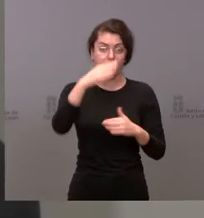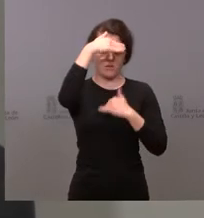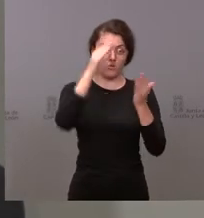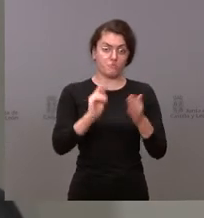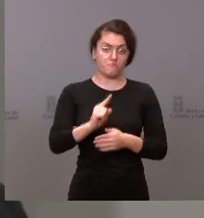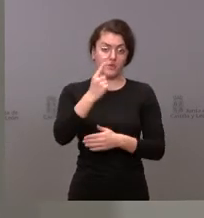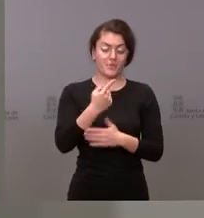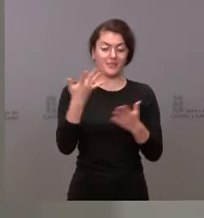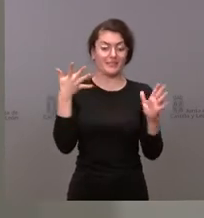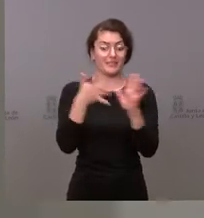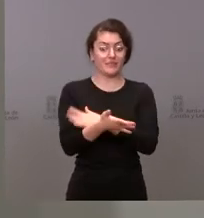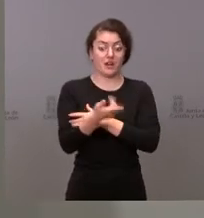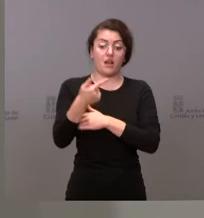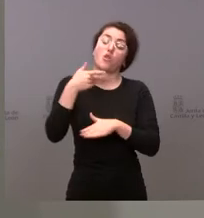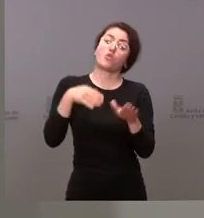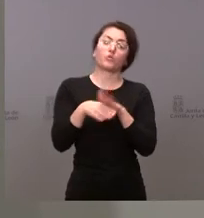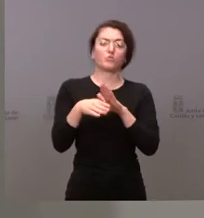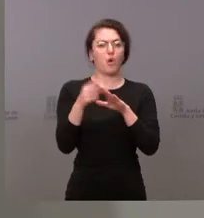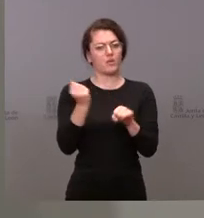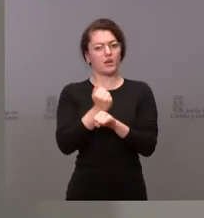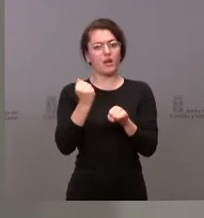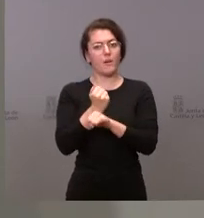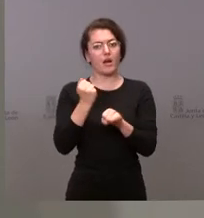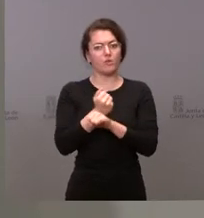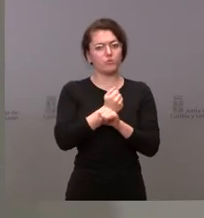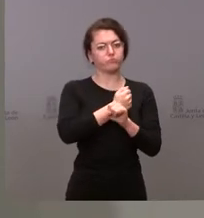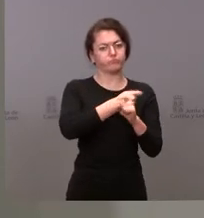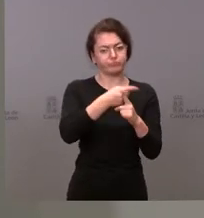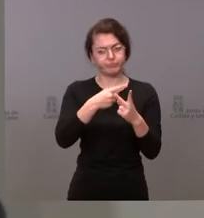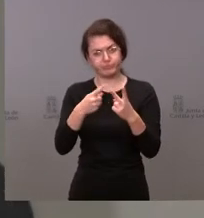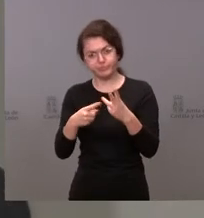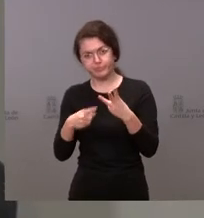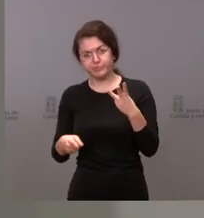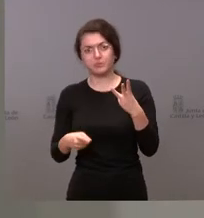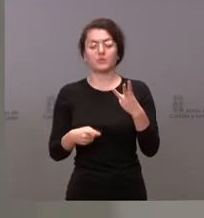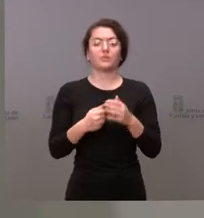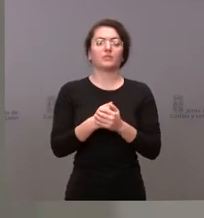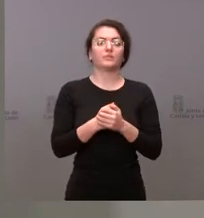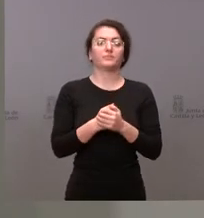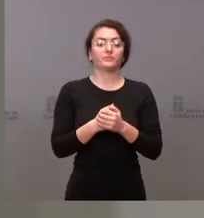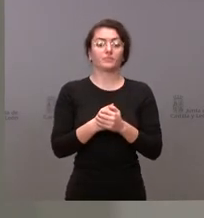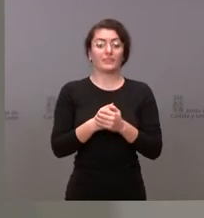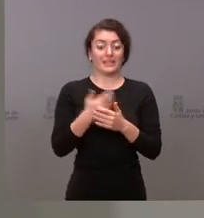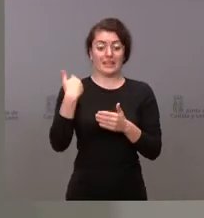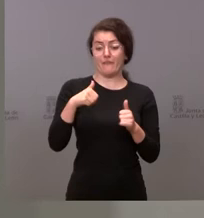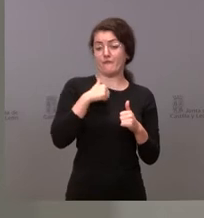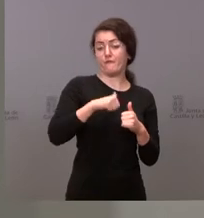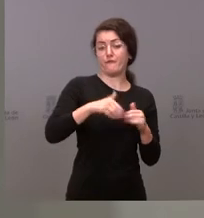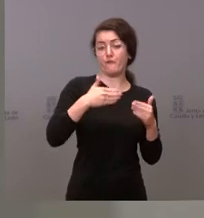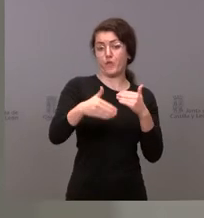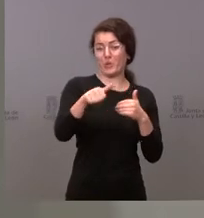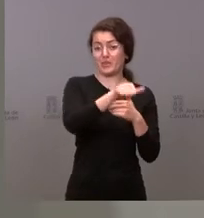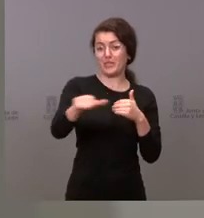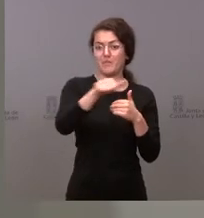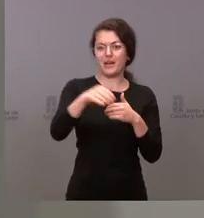tanto estamos trabajando en muchos aspectos en esa reforma todos ellos van a ser visibles en las próximas semanas no hay nada